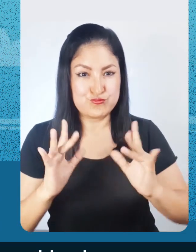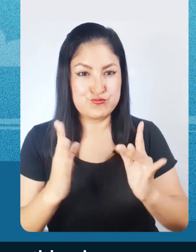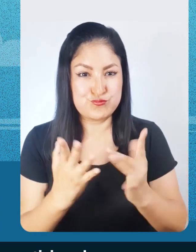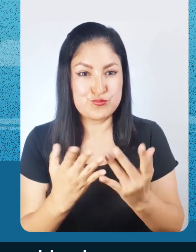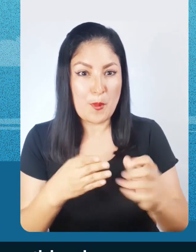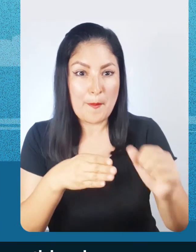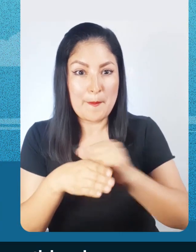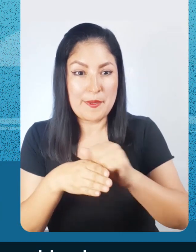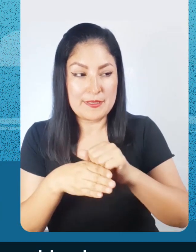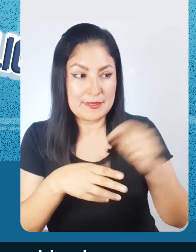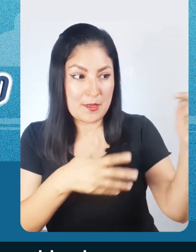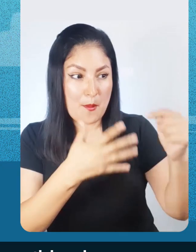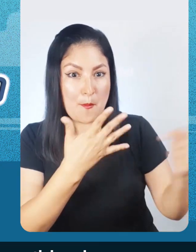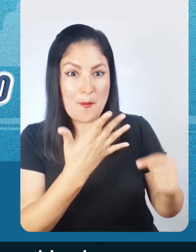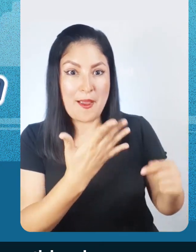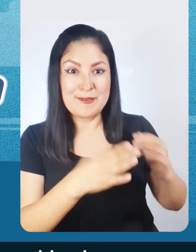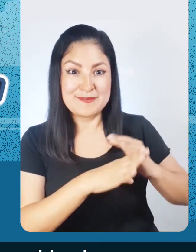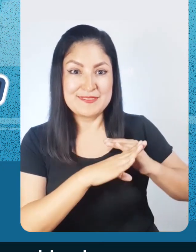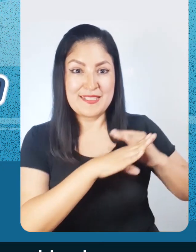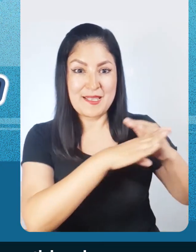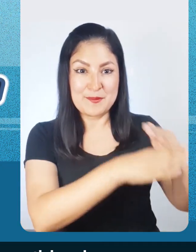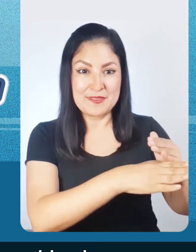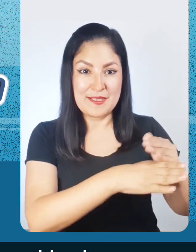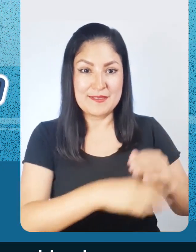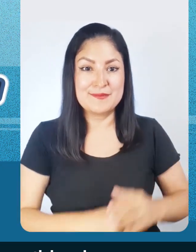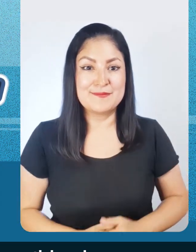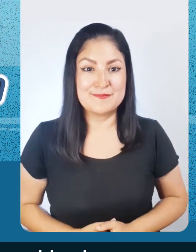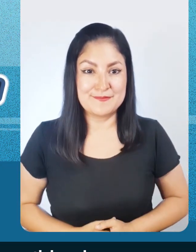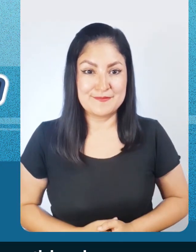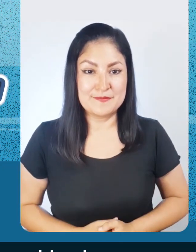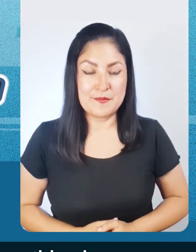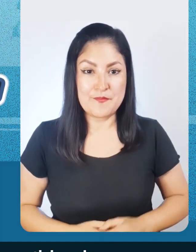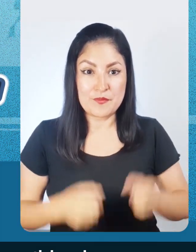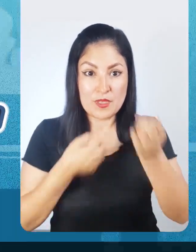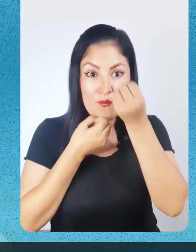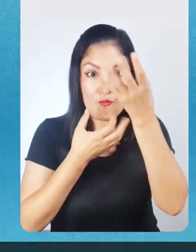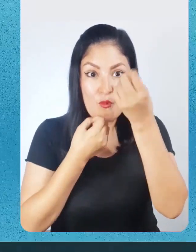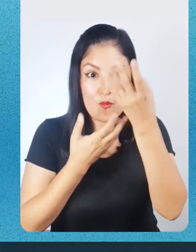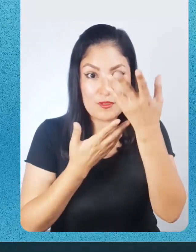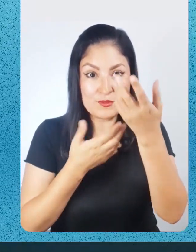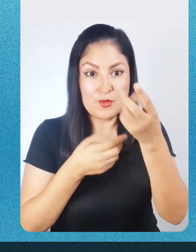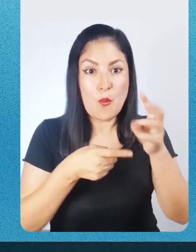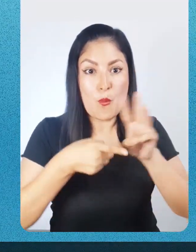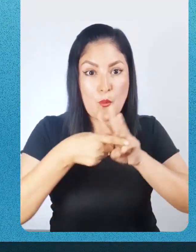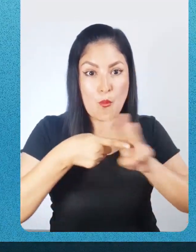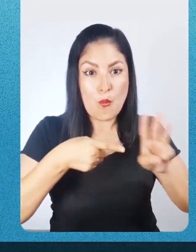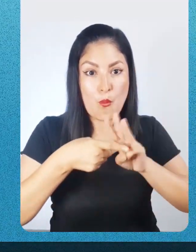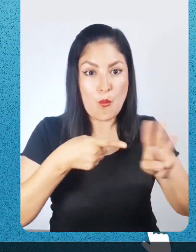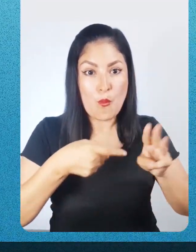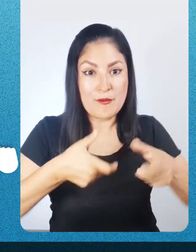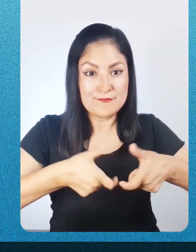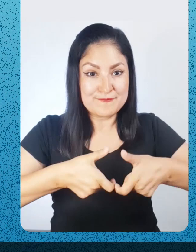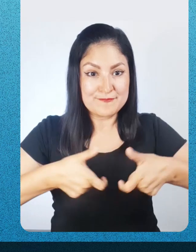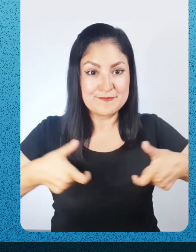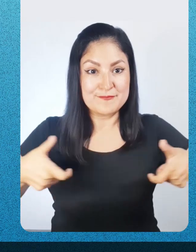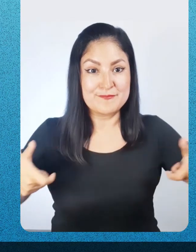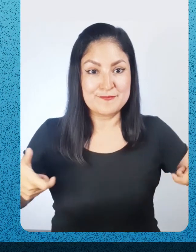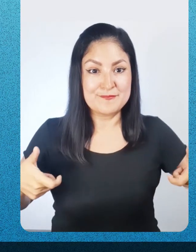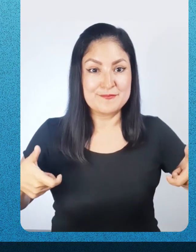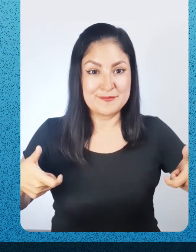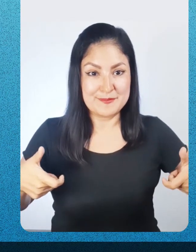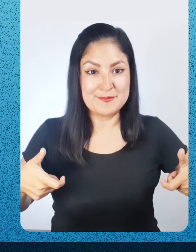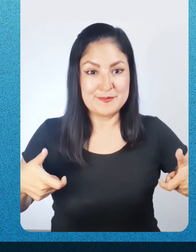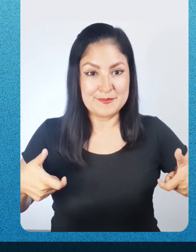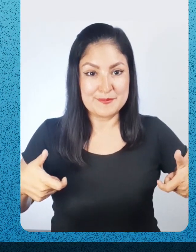desastres, participando en el Simulacro Nacional Multipeligro. Para más información, visita www